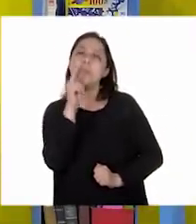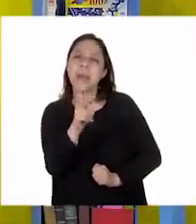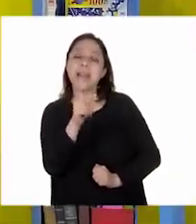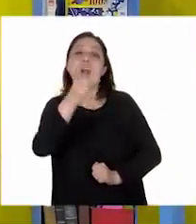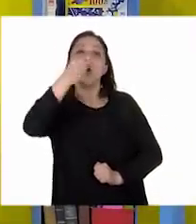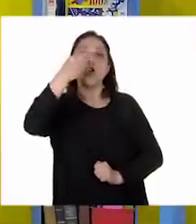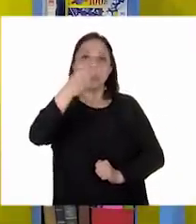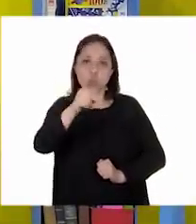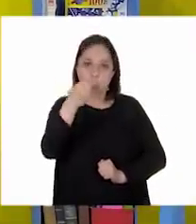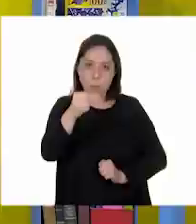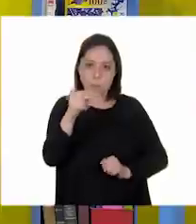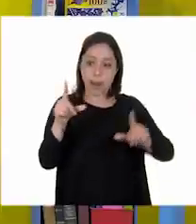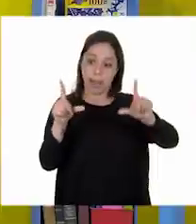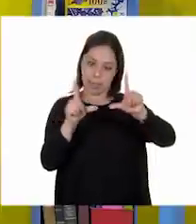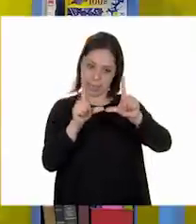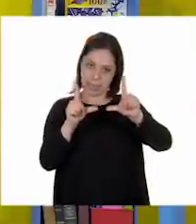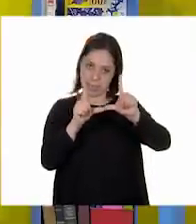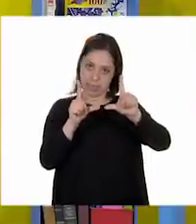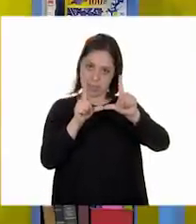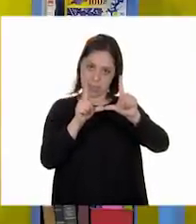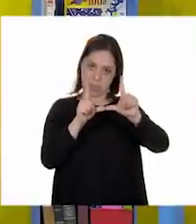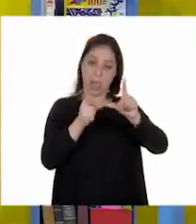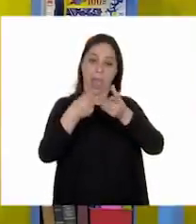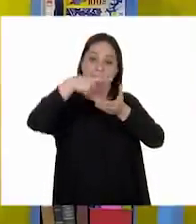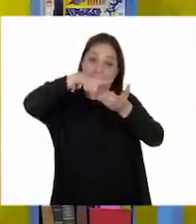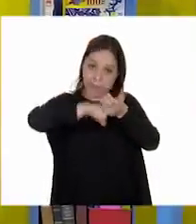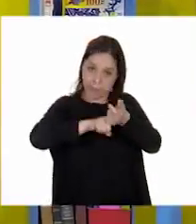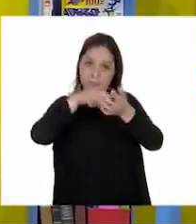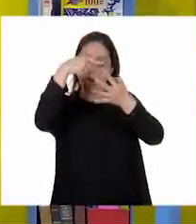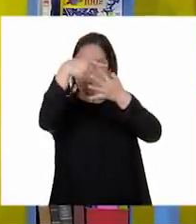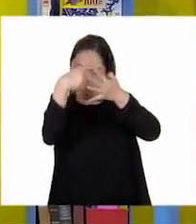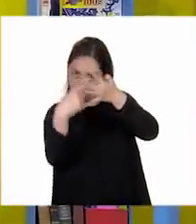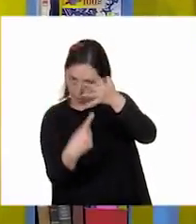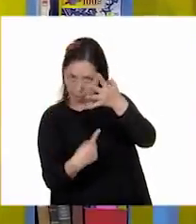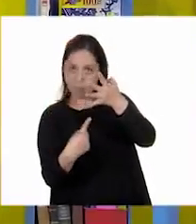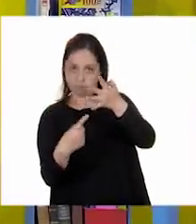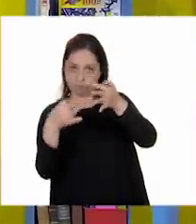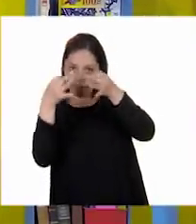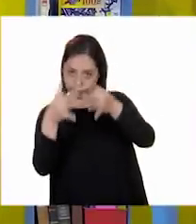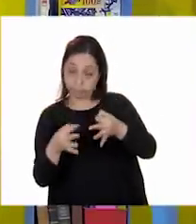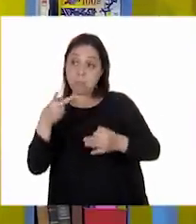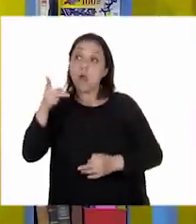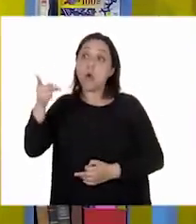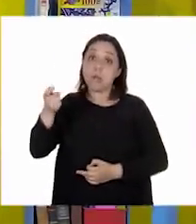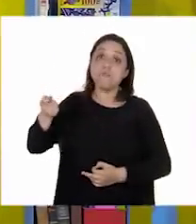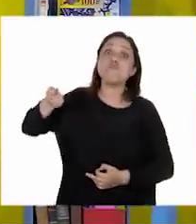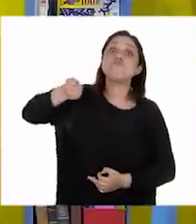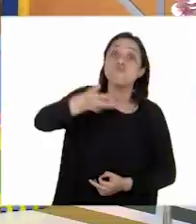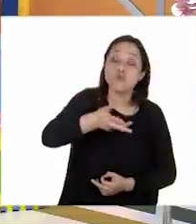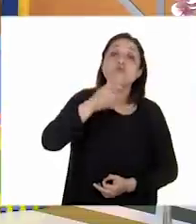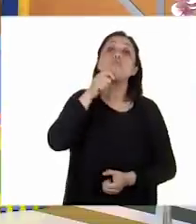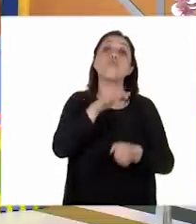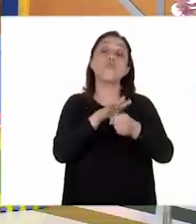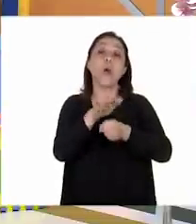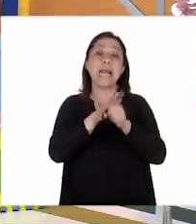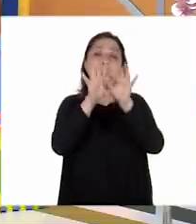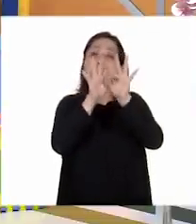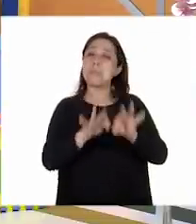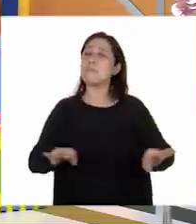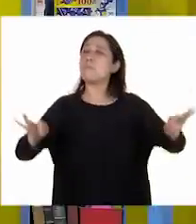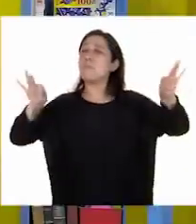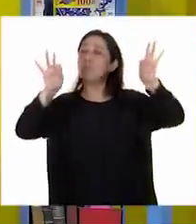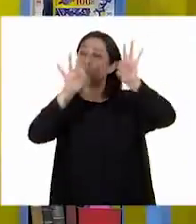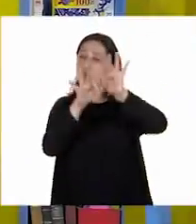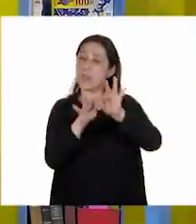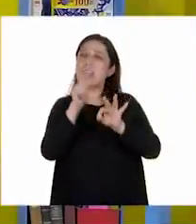llama, debe de comprender estas partes. Pero además hizo una acotación muy importante y es la ortografía. Tenemos que estar muy